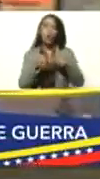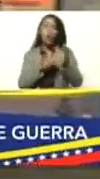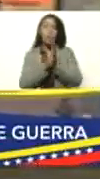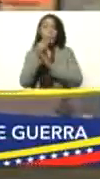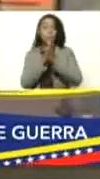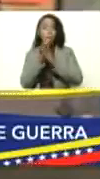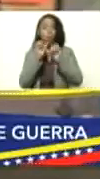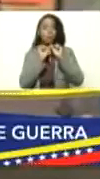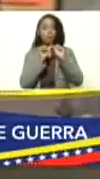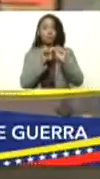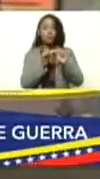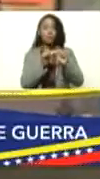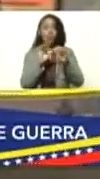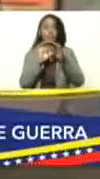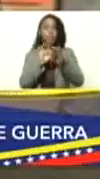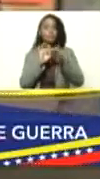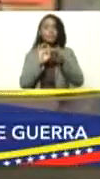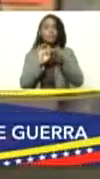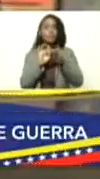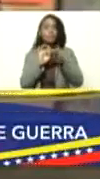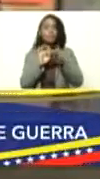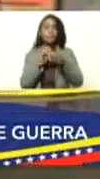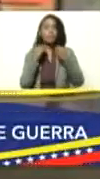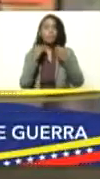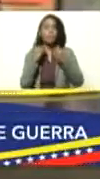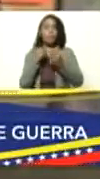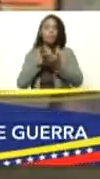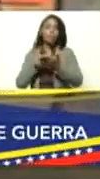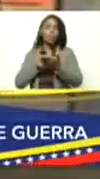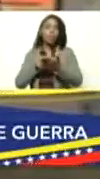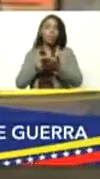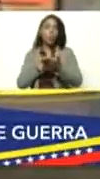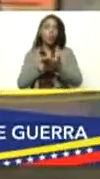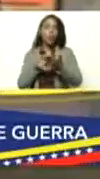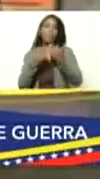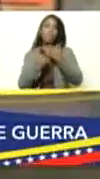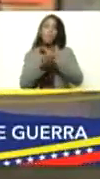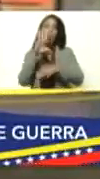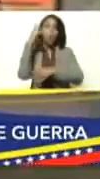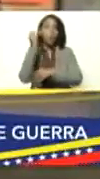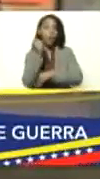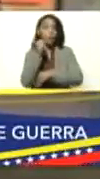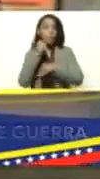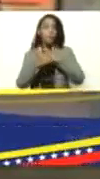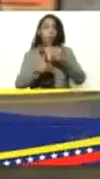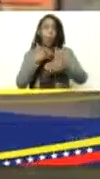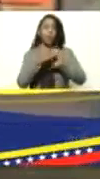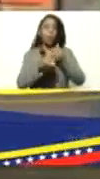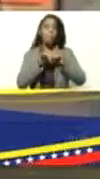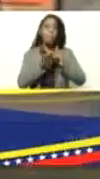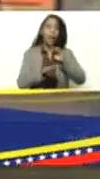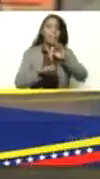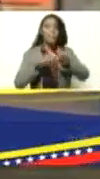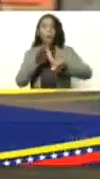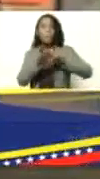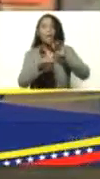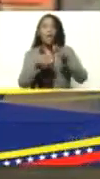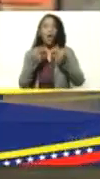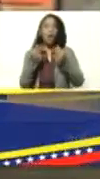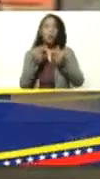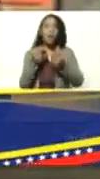permanente uniéndonos para la recuperación que vamos logrando paso a paso de la economía nacional